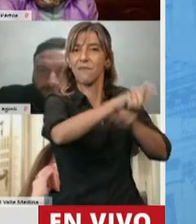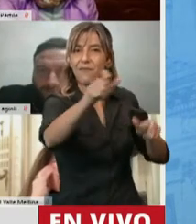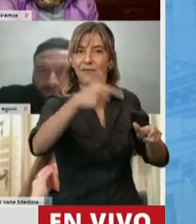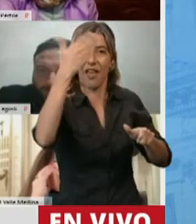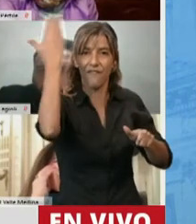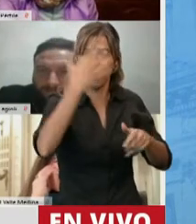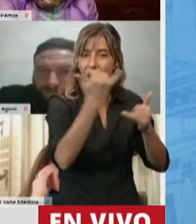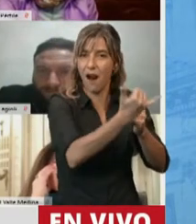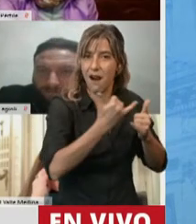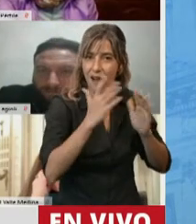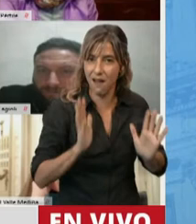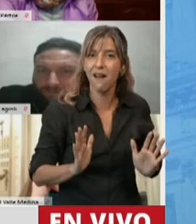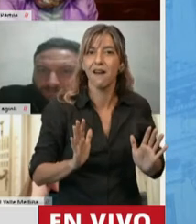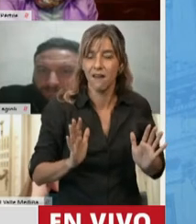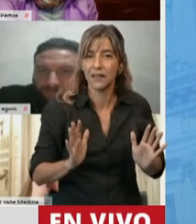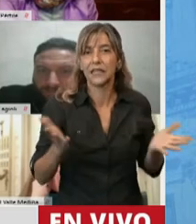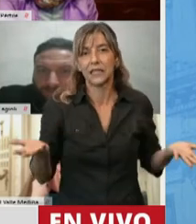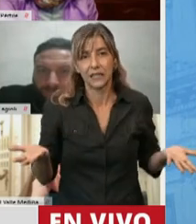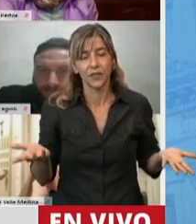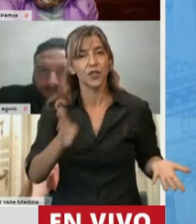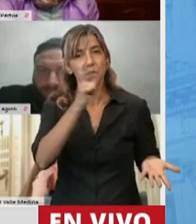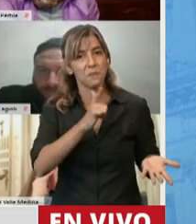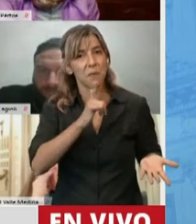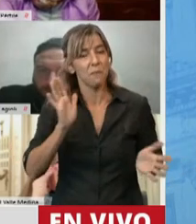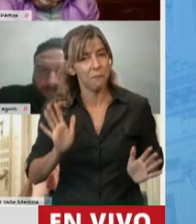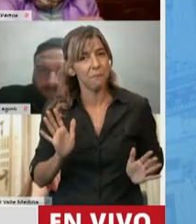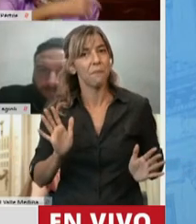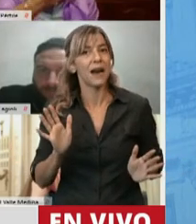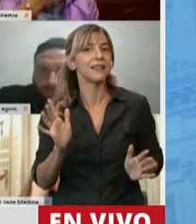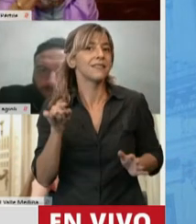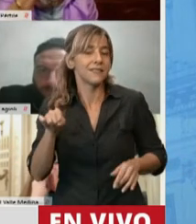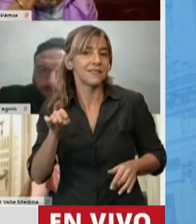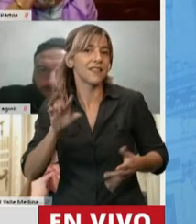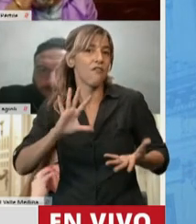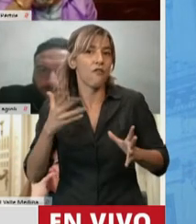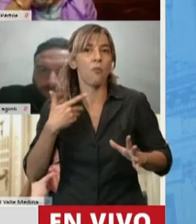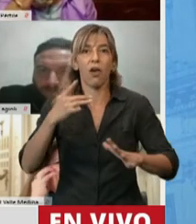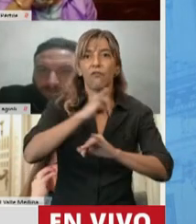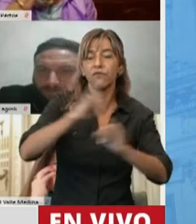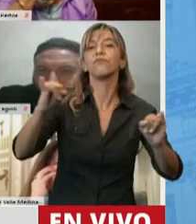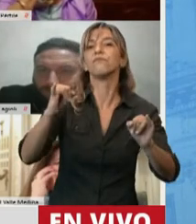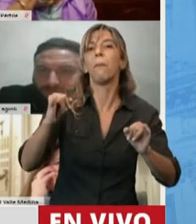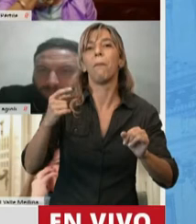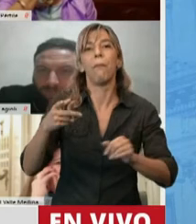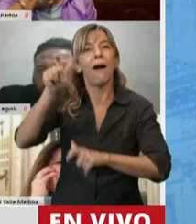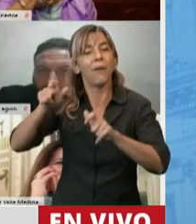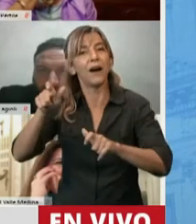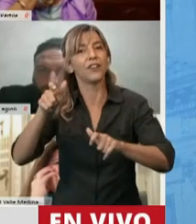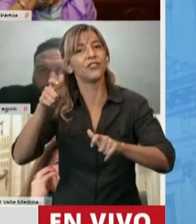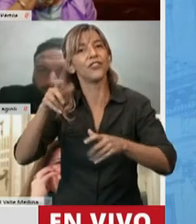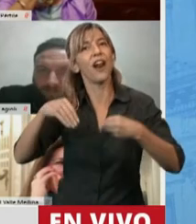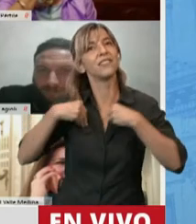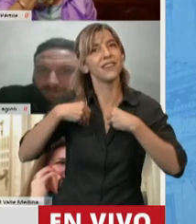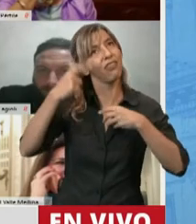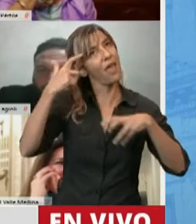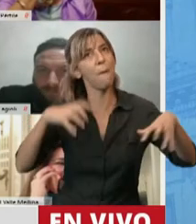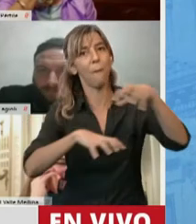Creemos que la solidaridad tiene que ver con una forma de desarrollar la empatía. Por esto, a los donantes vamos a reconocerlos como